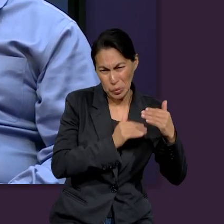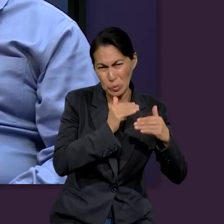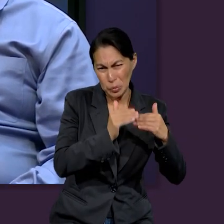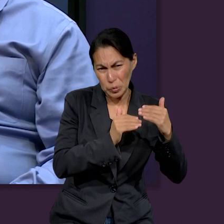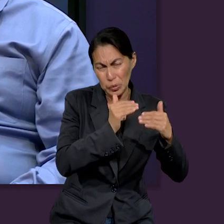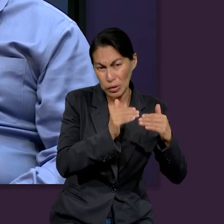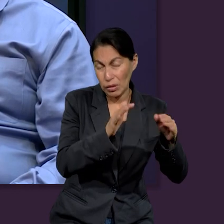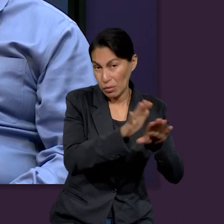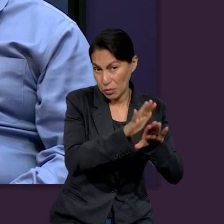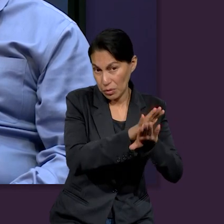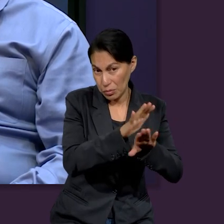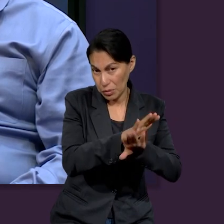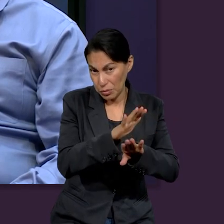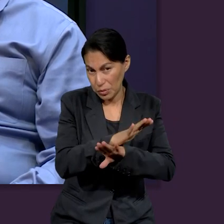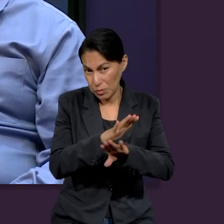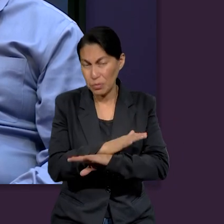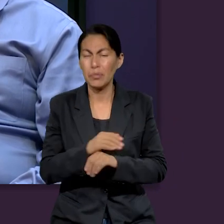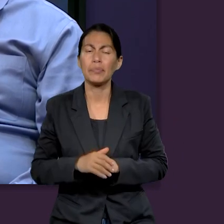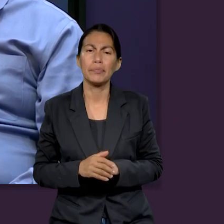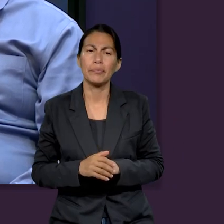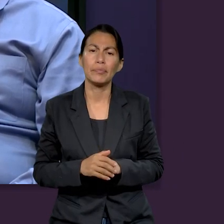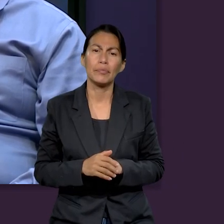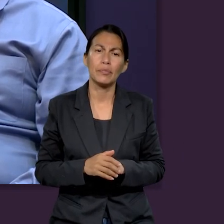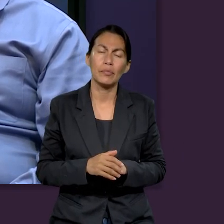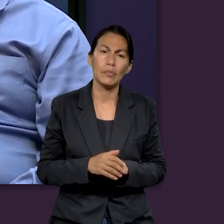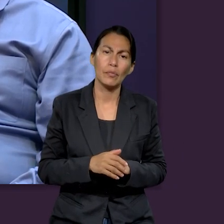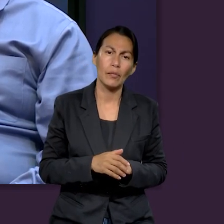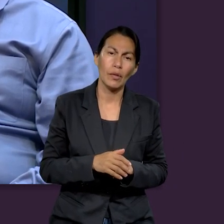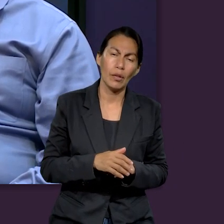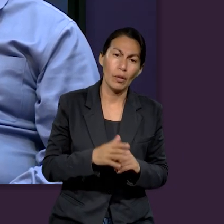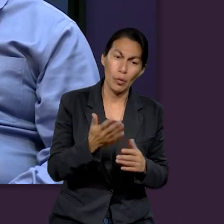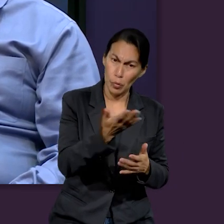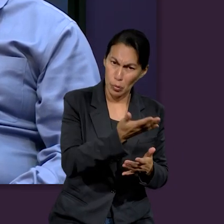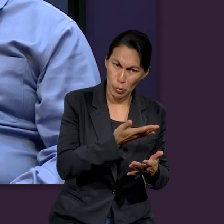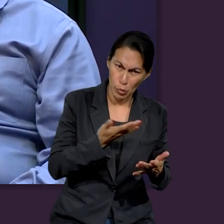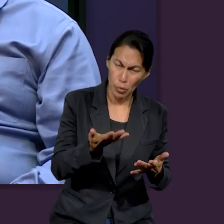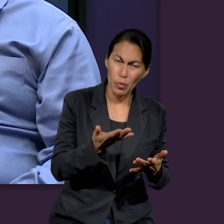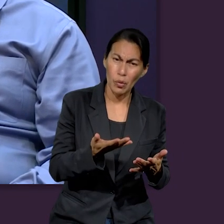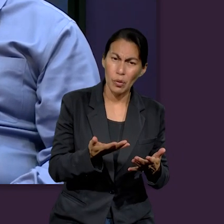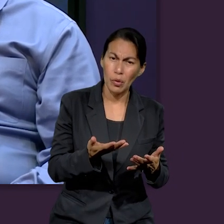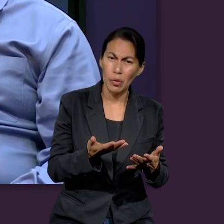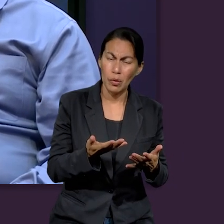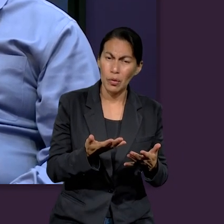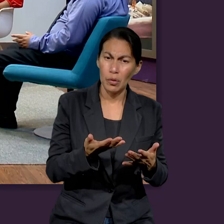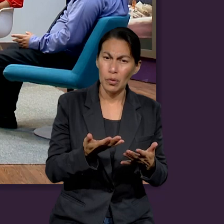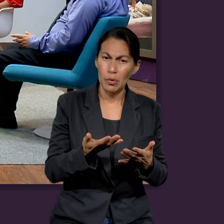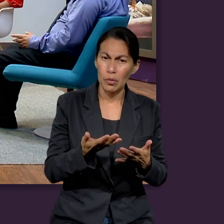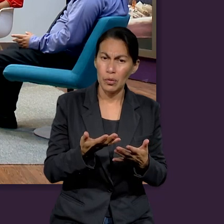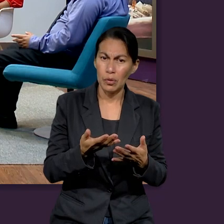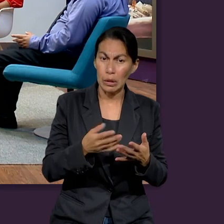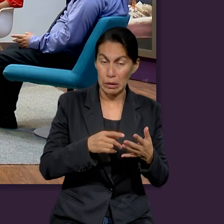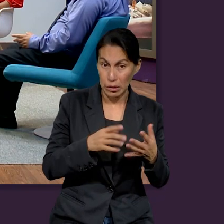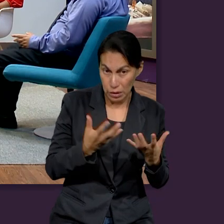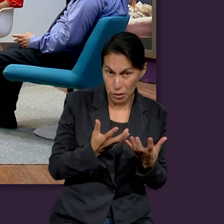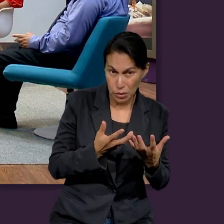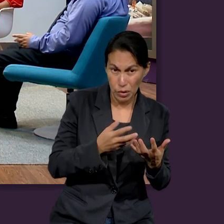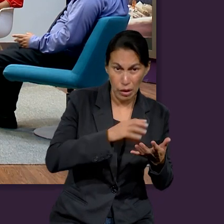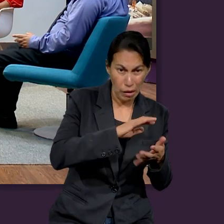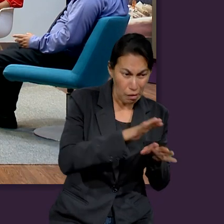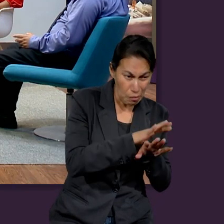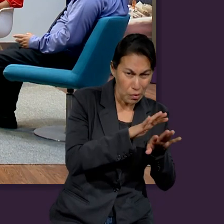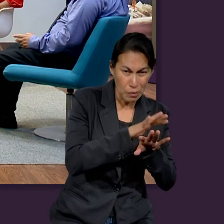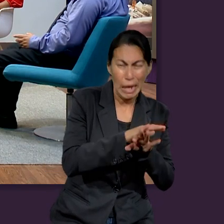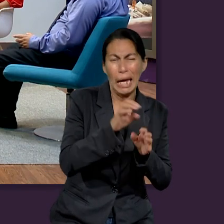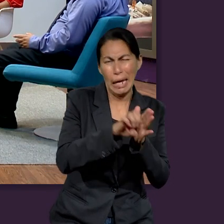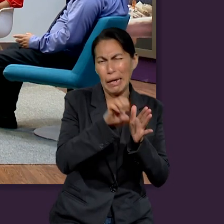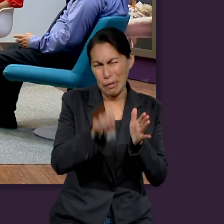el concepto mismo del dinero ha ido cambiando. No es una idea sempiterna, sino que tuvo que surgir en un punto